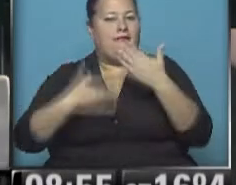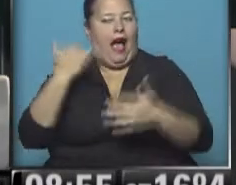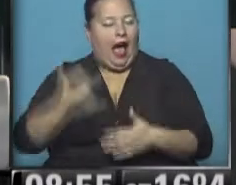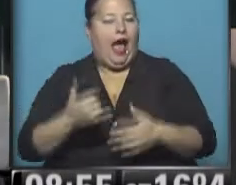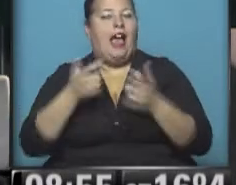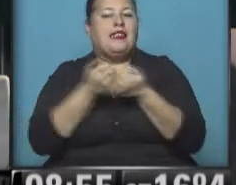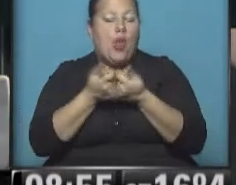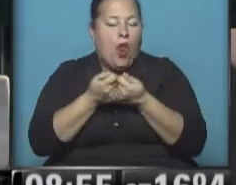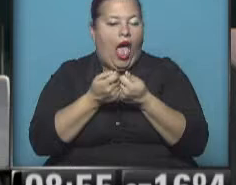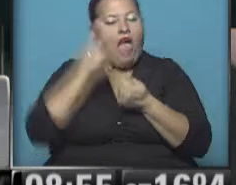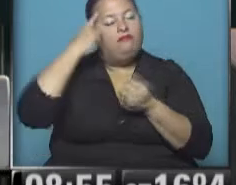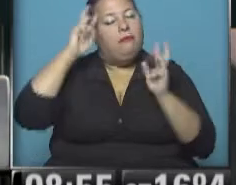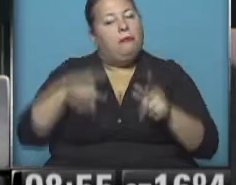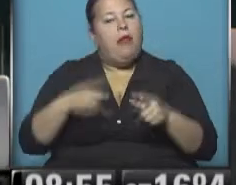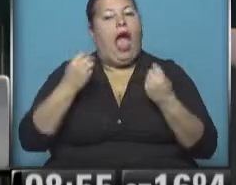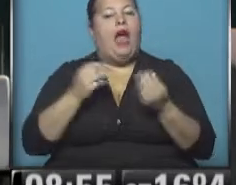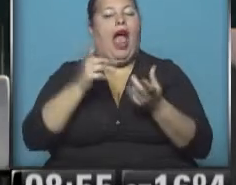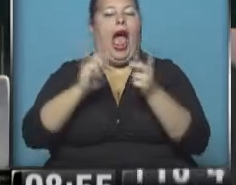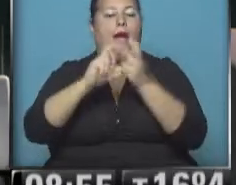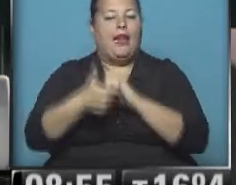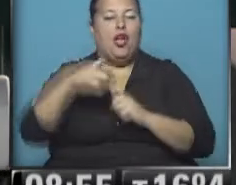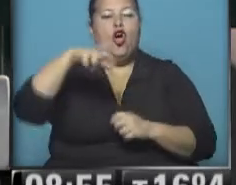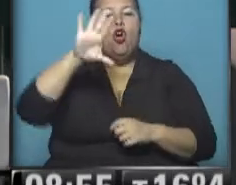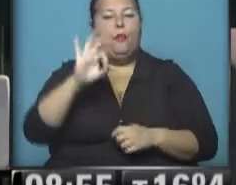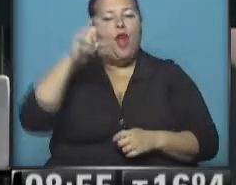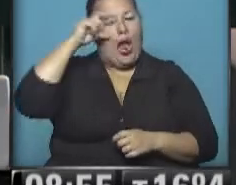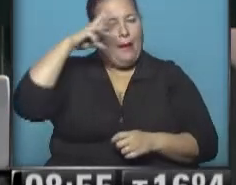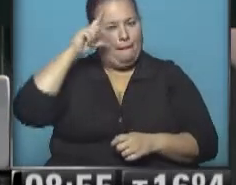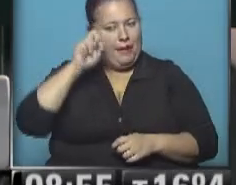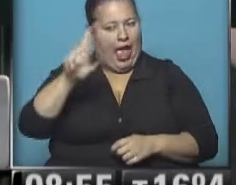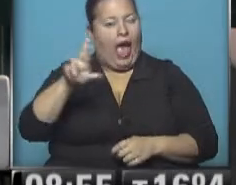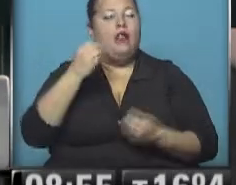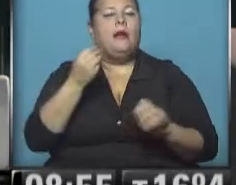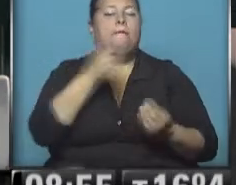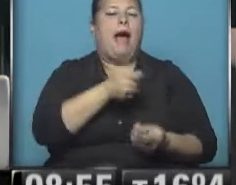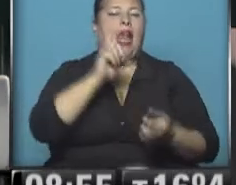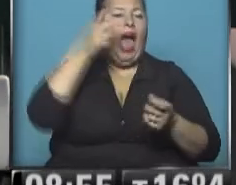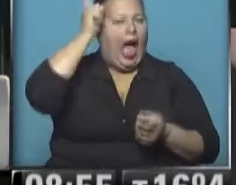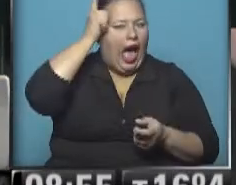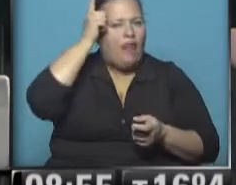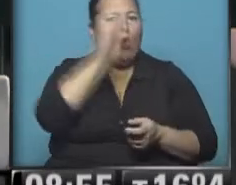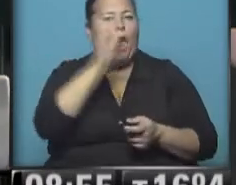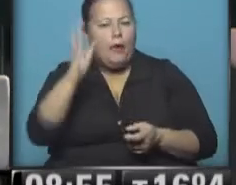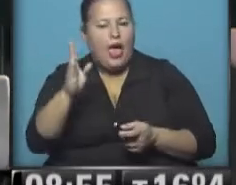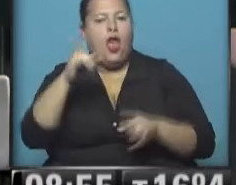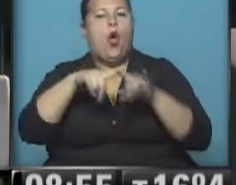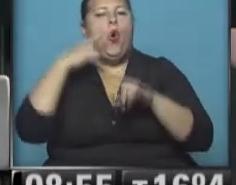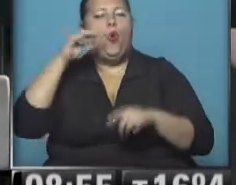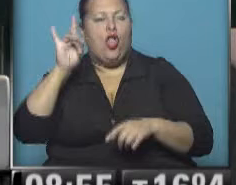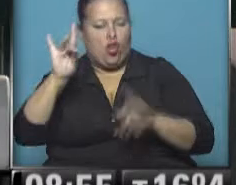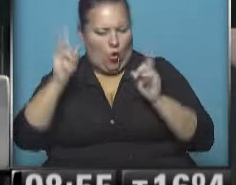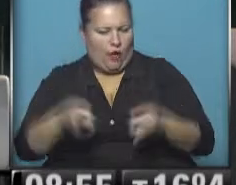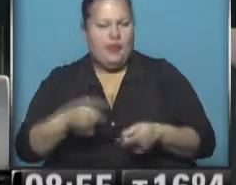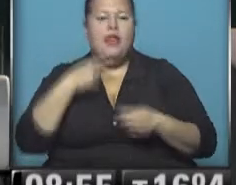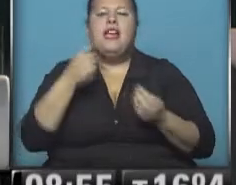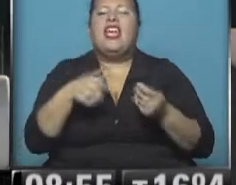a través de los celulares, se ha lanzado una aplicación que se llama Pro-Emplear, que está disponible tanto para Android, BlackBerry como Windows Phone. ¿Qué